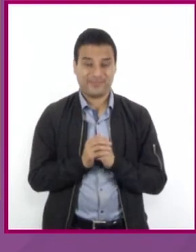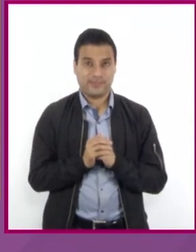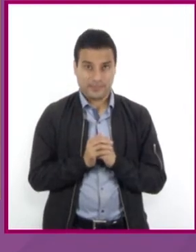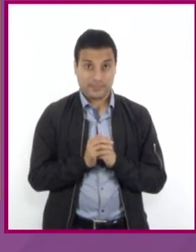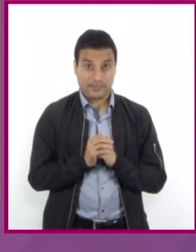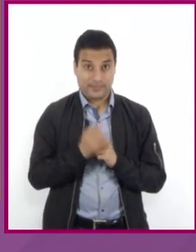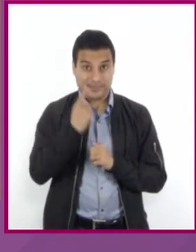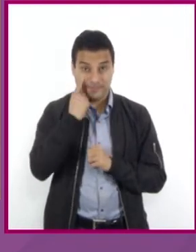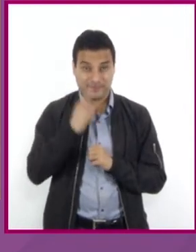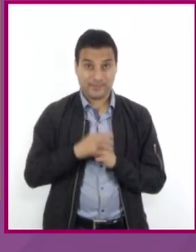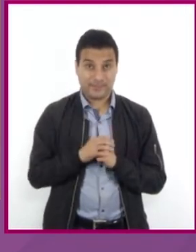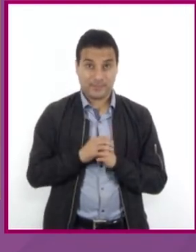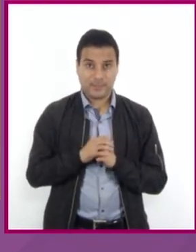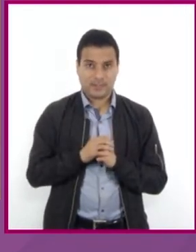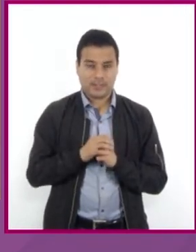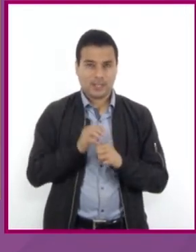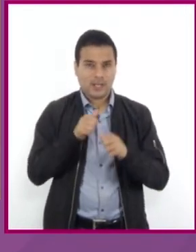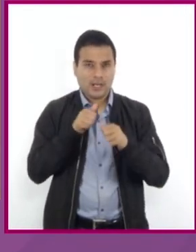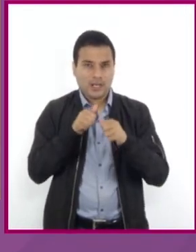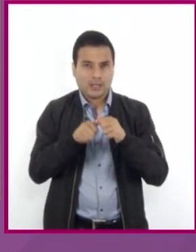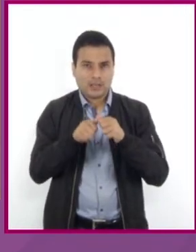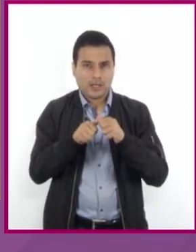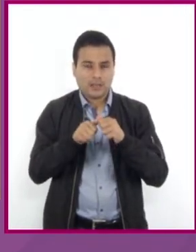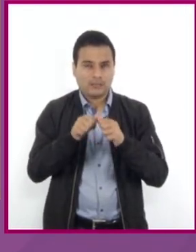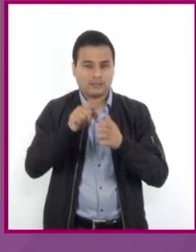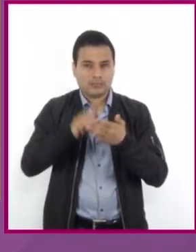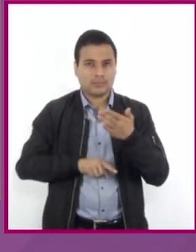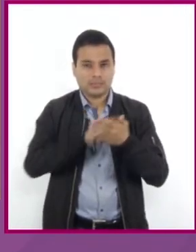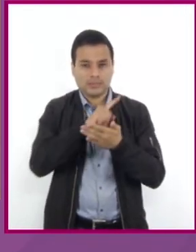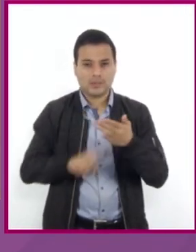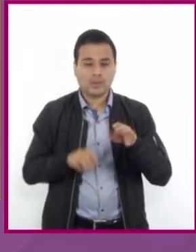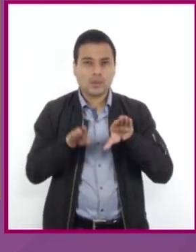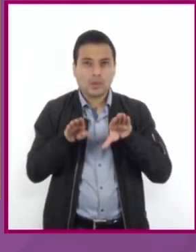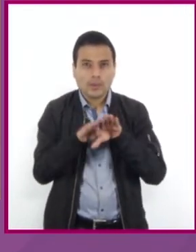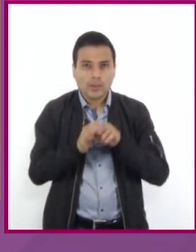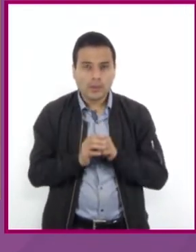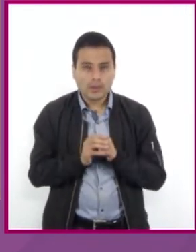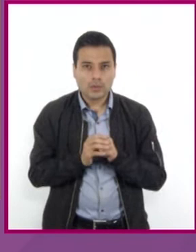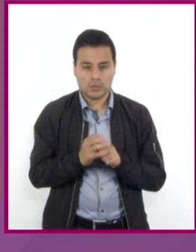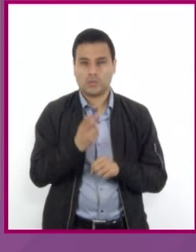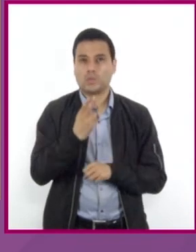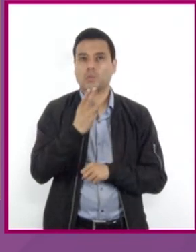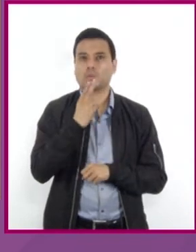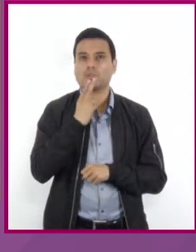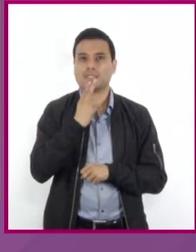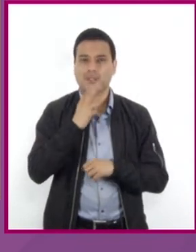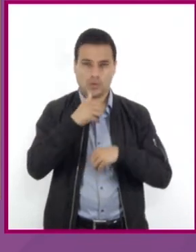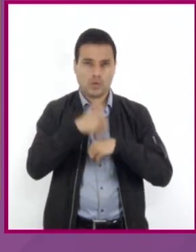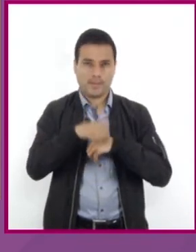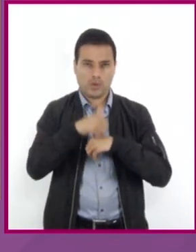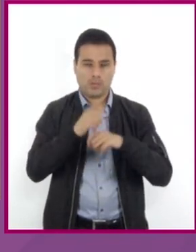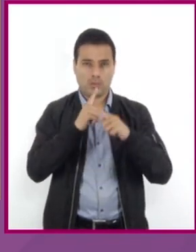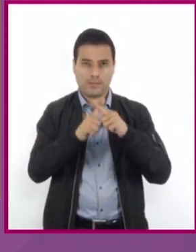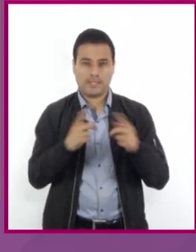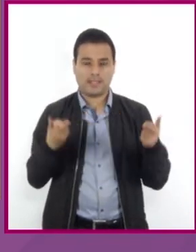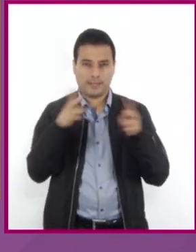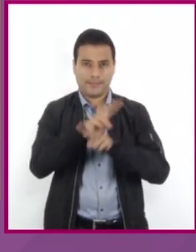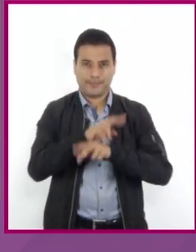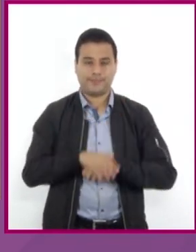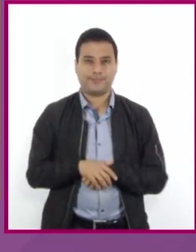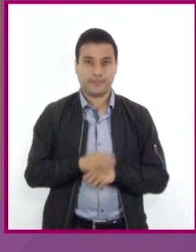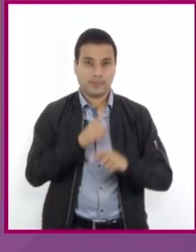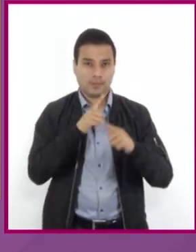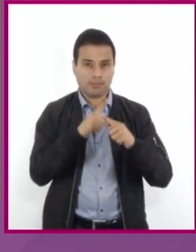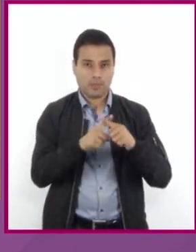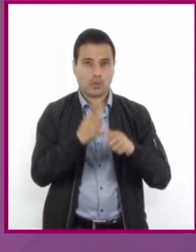X 3 positivo usaremos el inverso multiplicativo. En este caso multiplicaremos por